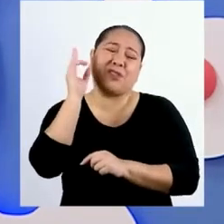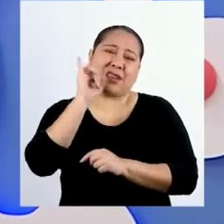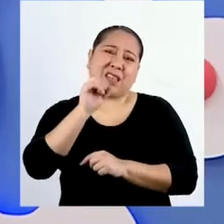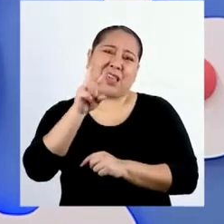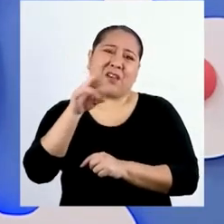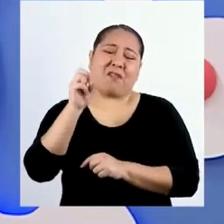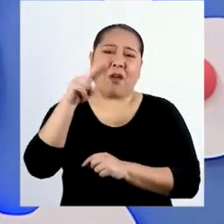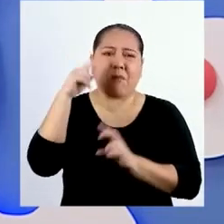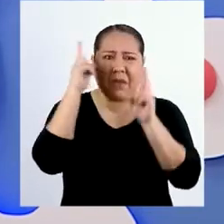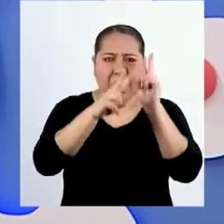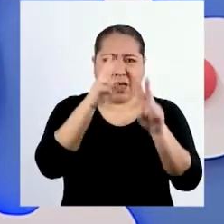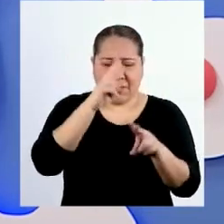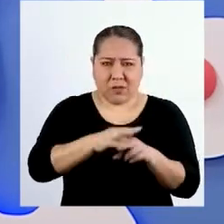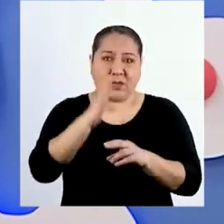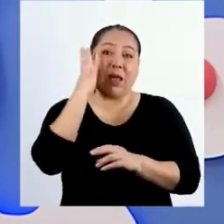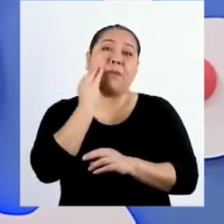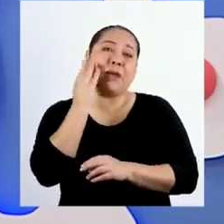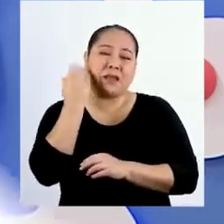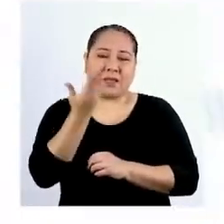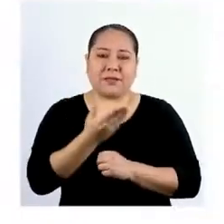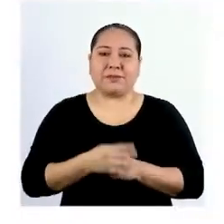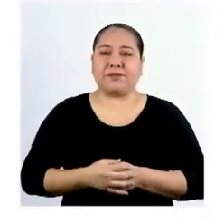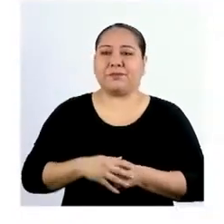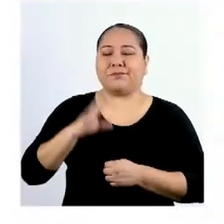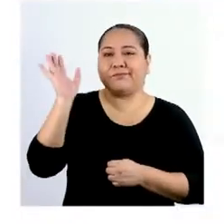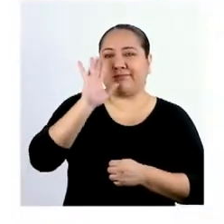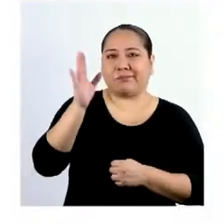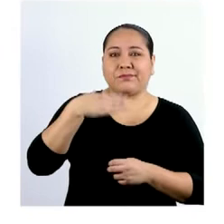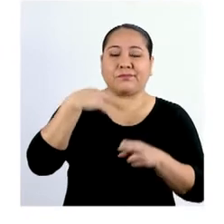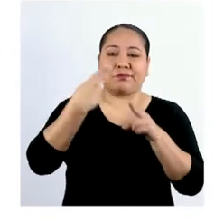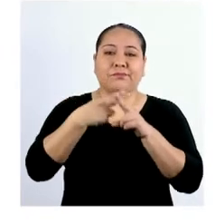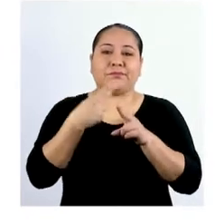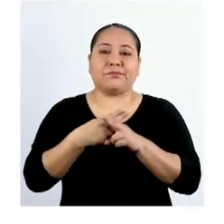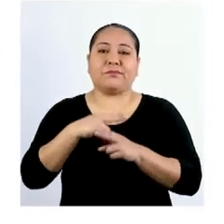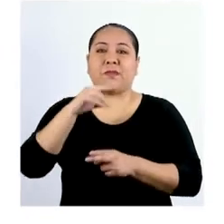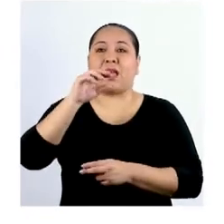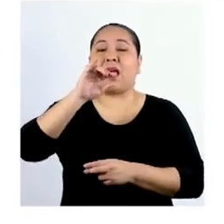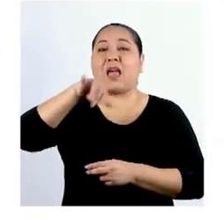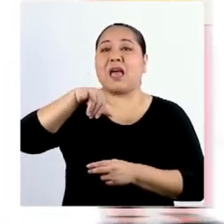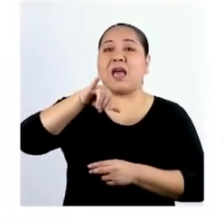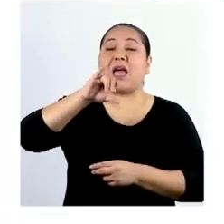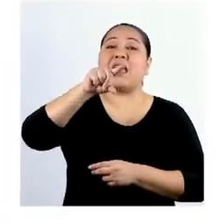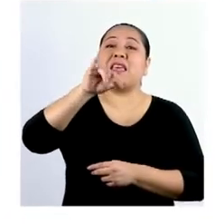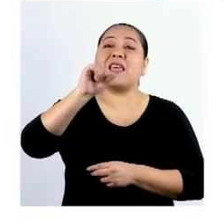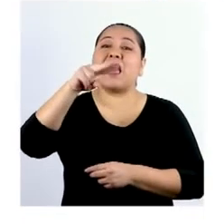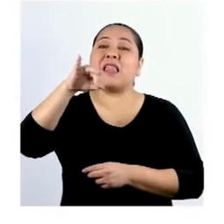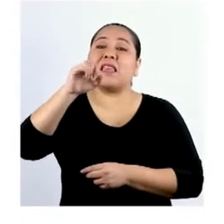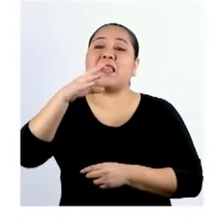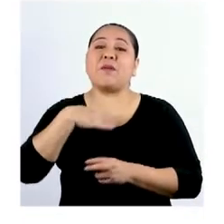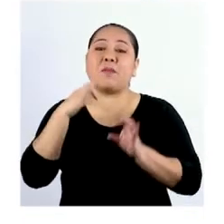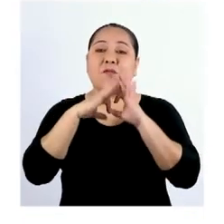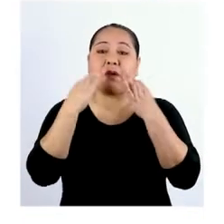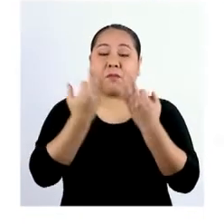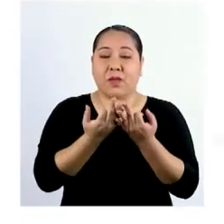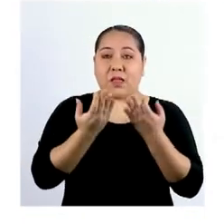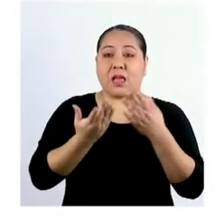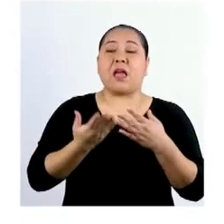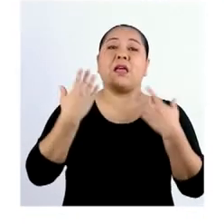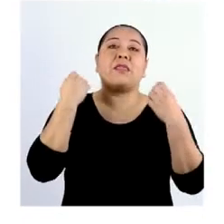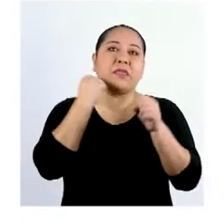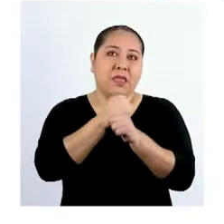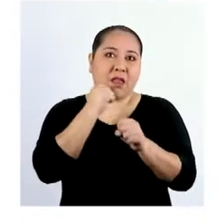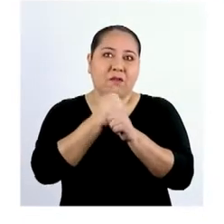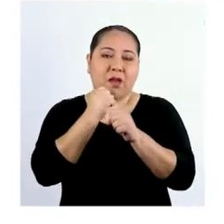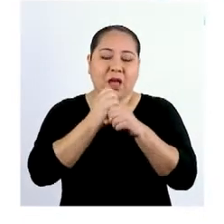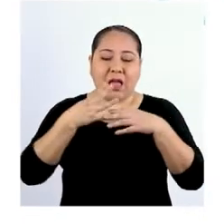Iván, veamos el caso con mucha atención. Hola, mi nombre es Yanina. Mi familia se dedica a la producción